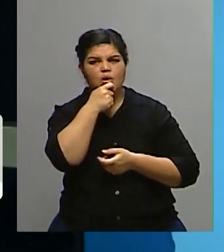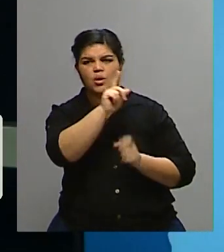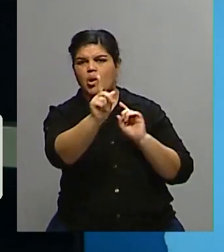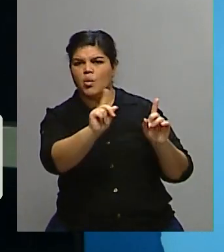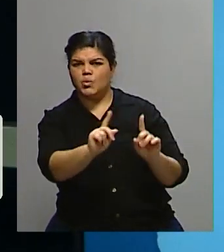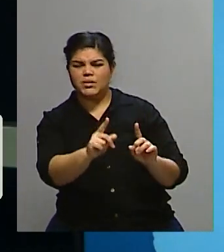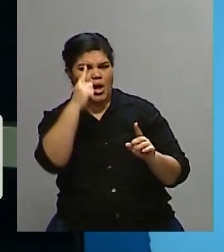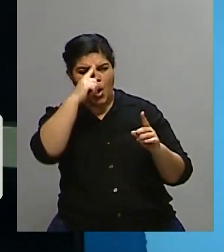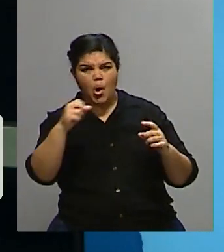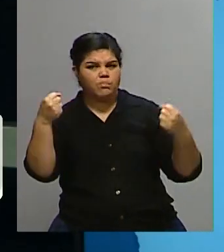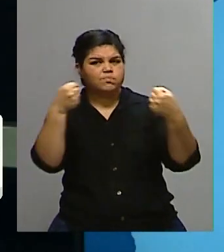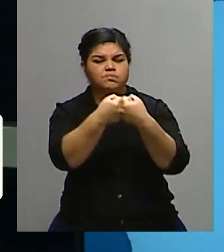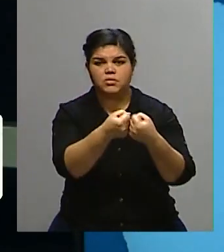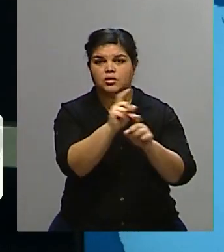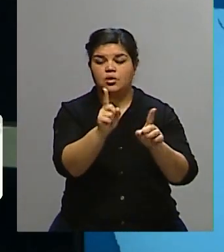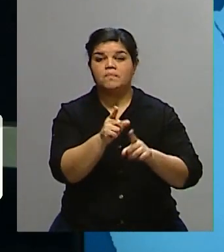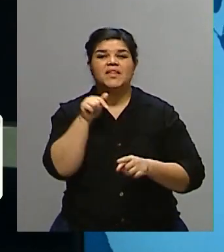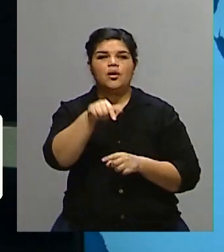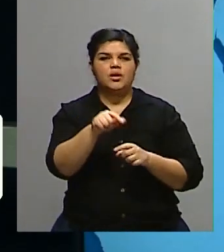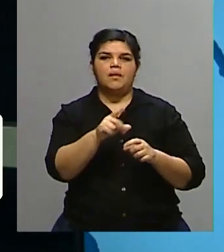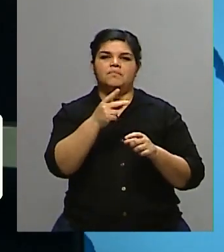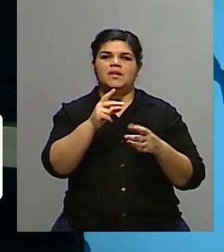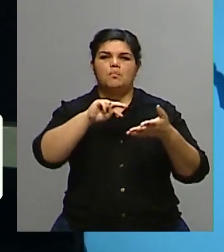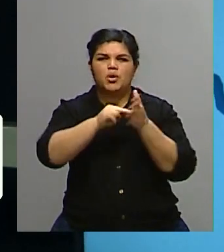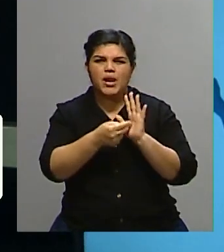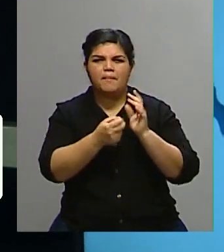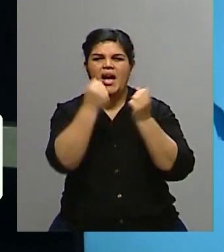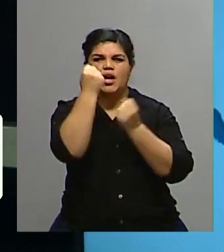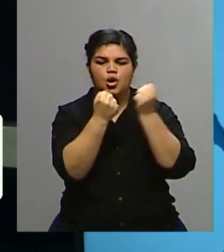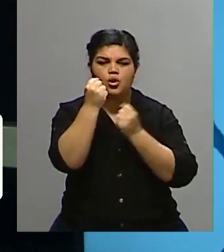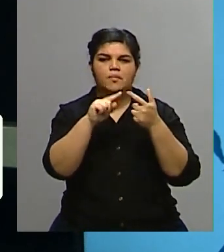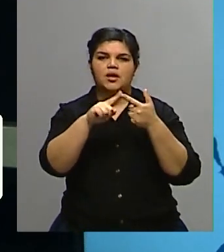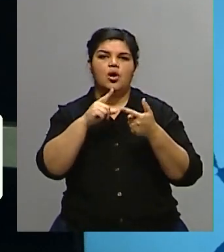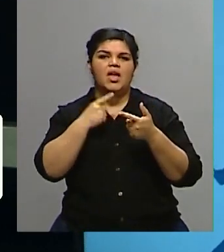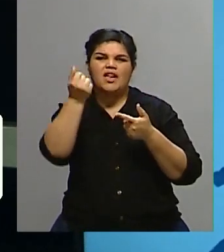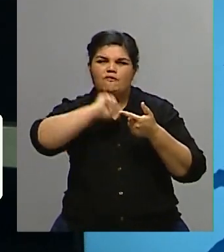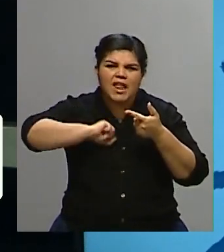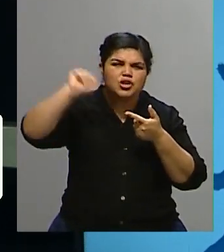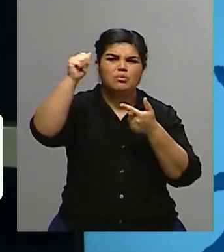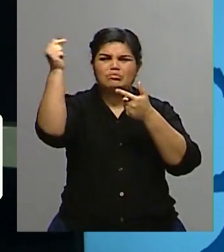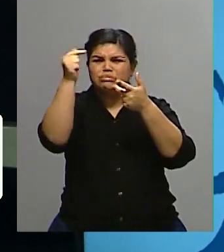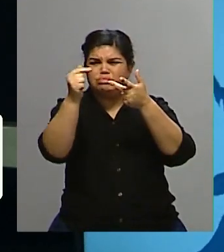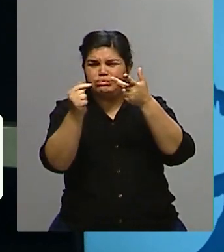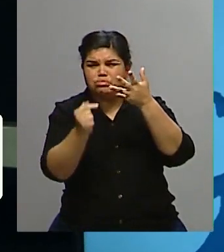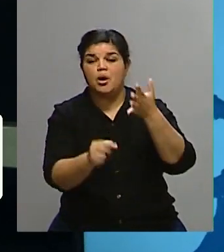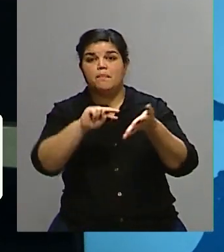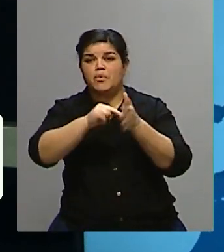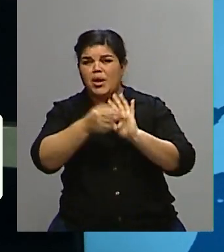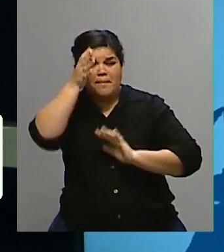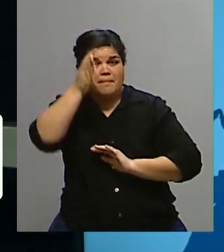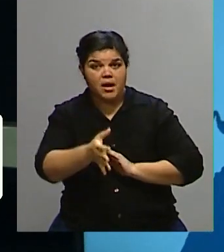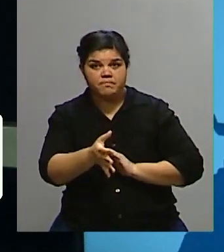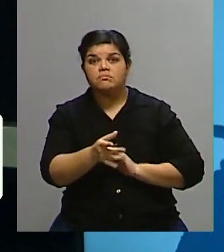crisis económica, inflación, números que son muy fuertes en relación a este tema. Pero también hay que decir que hay